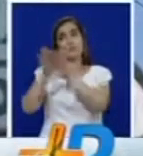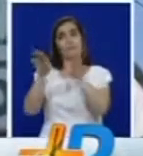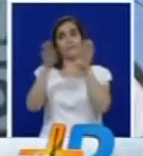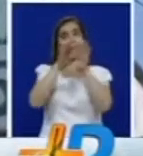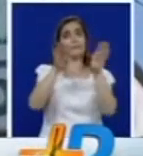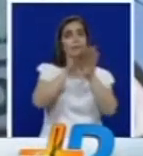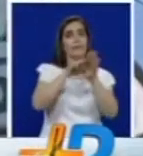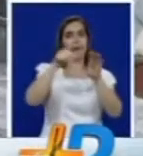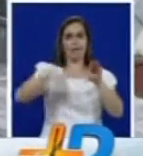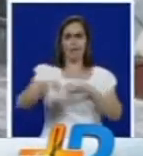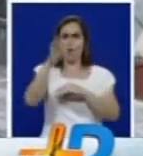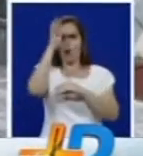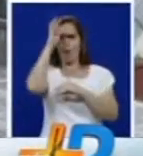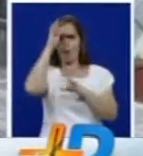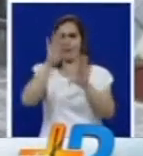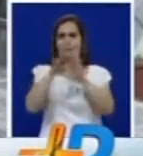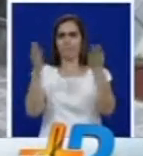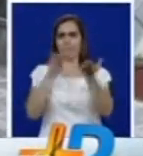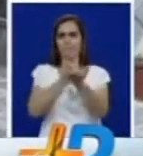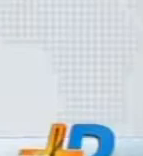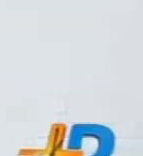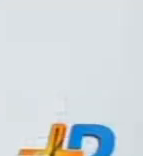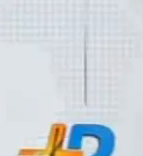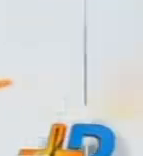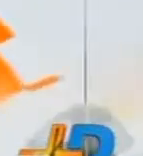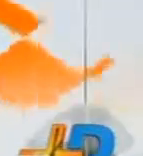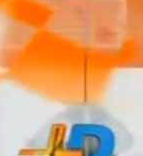este hospital se convierte en un modelo a seguir